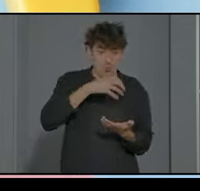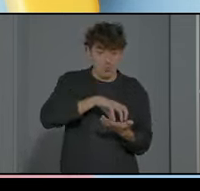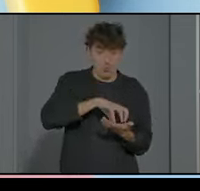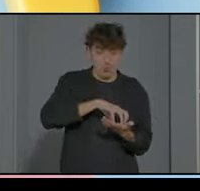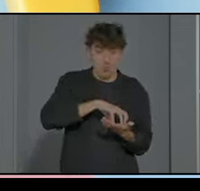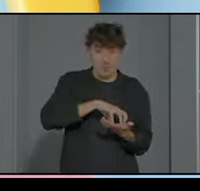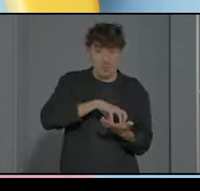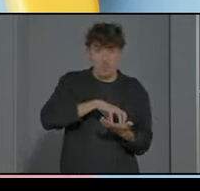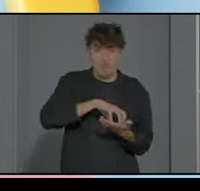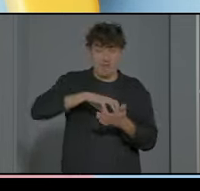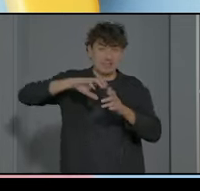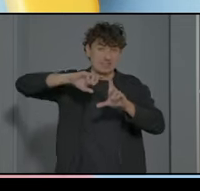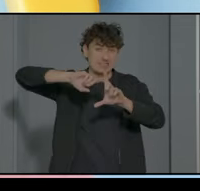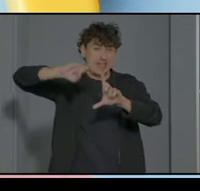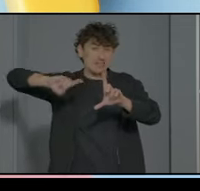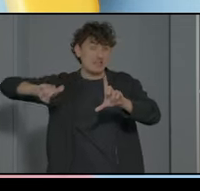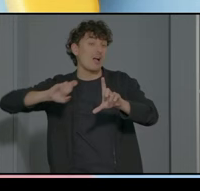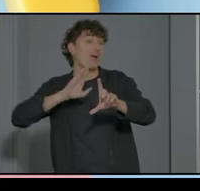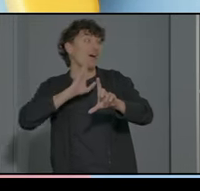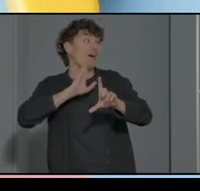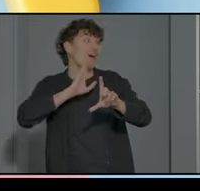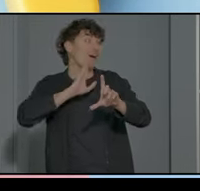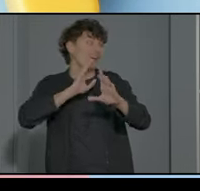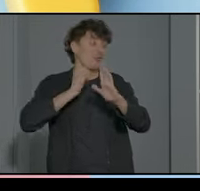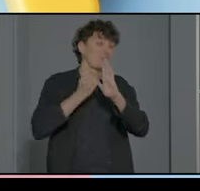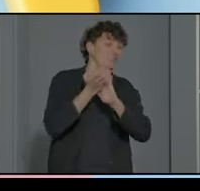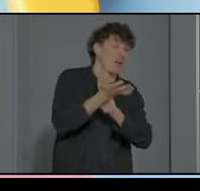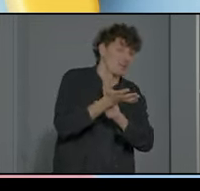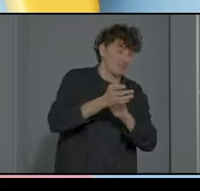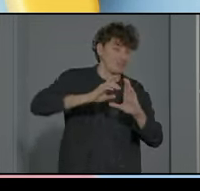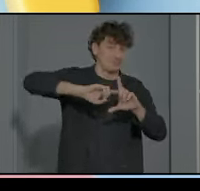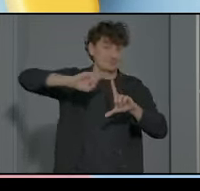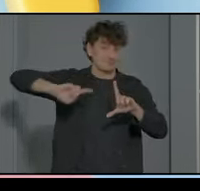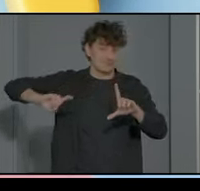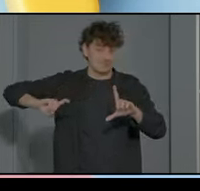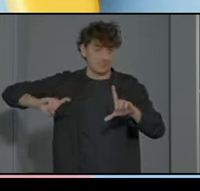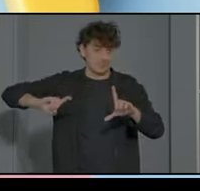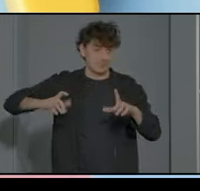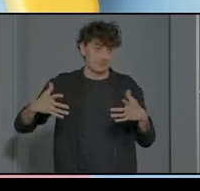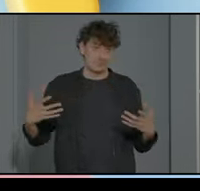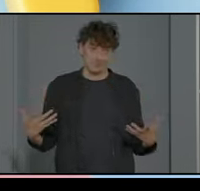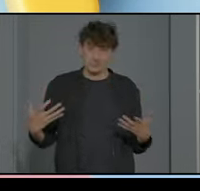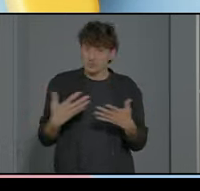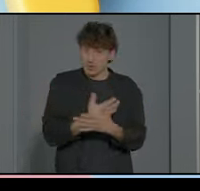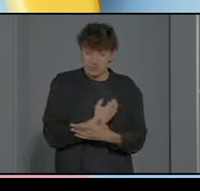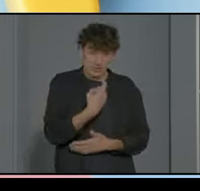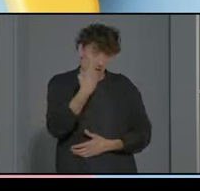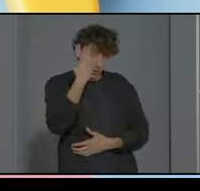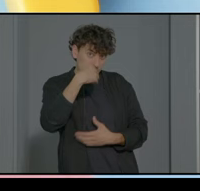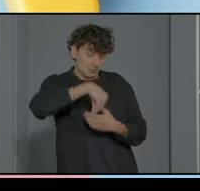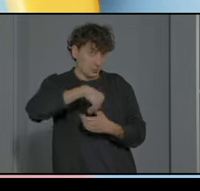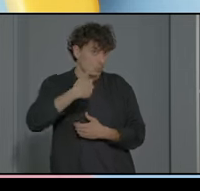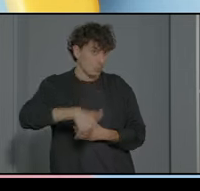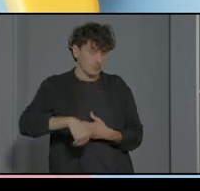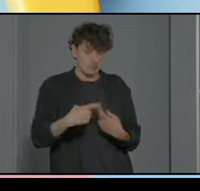coincide un poco con la estadística que estabas comentando son tenemos todas las todos los alumnos que tenemos tienen muchas